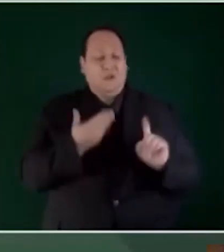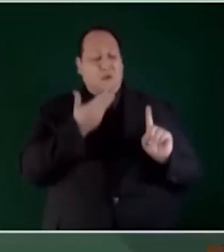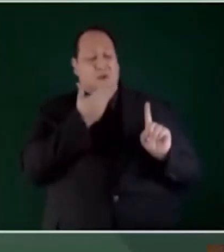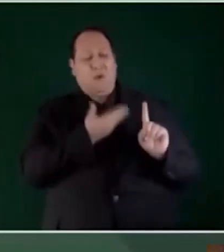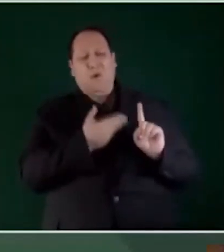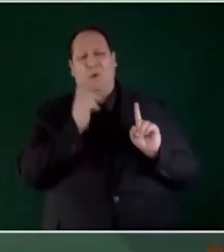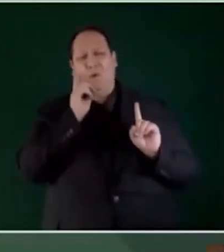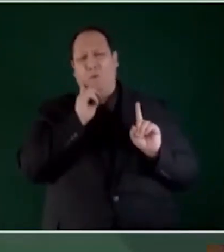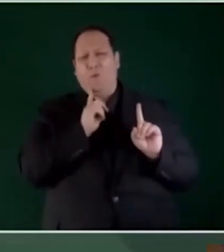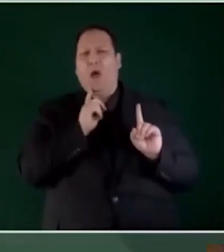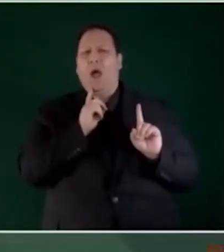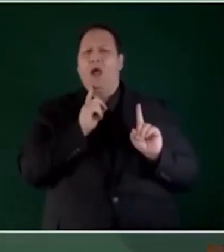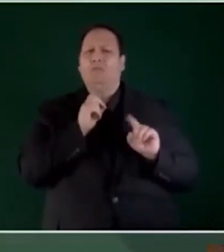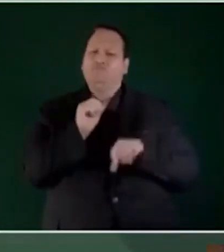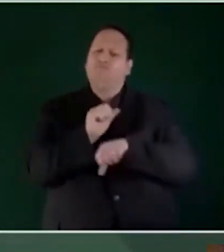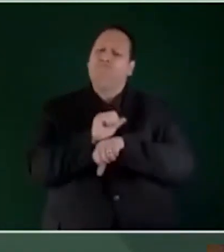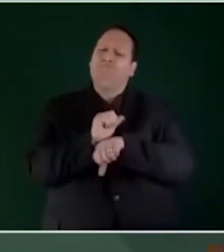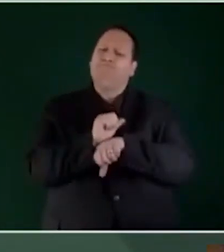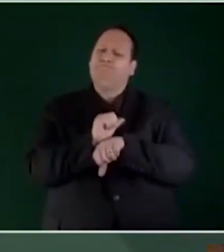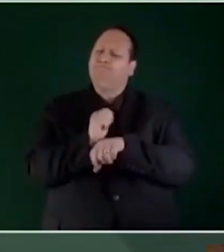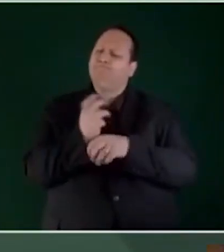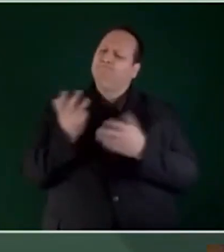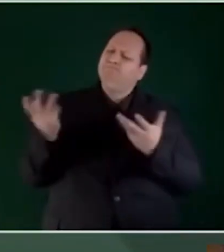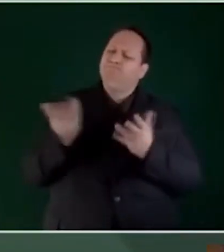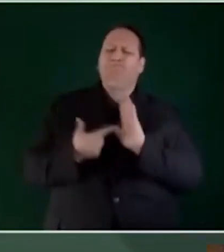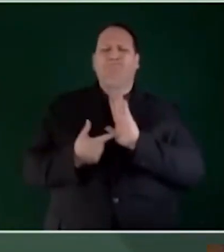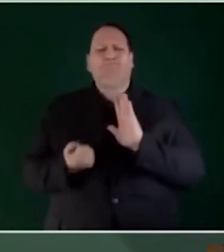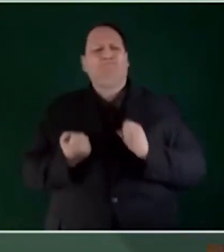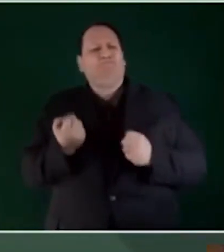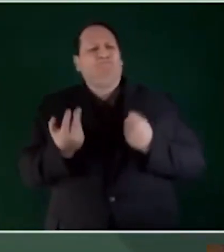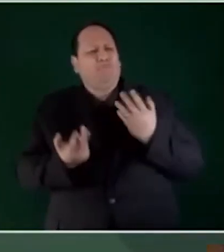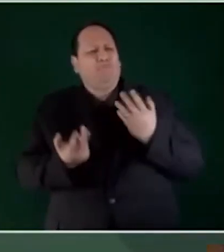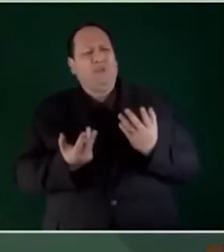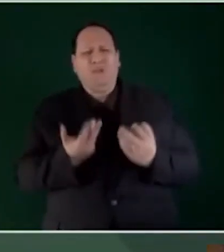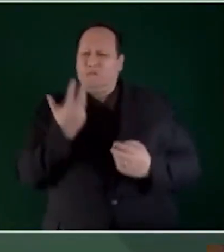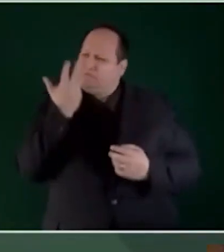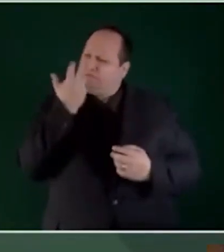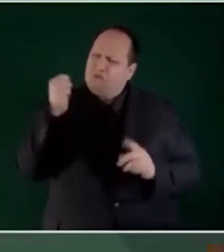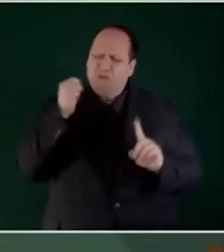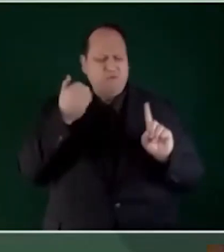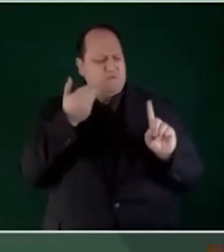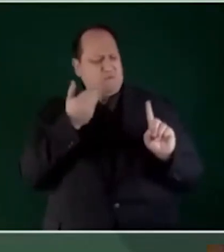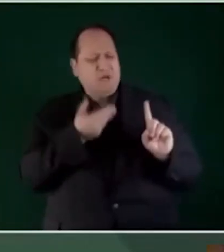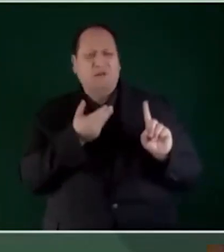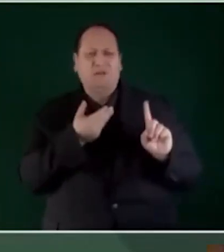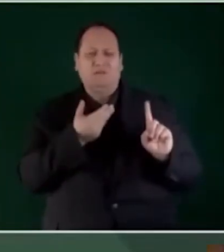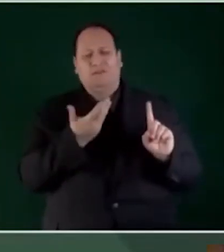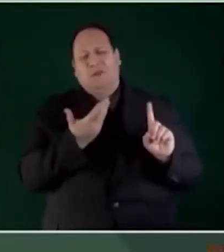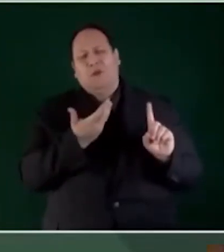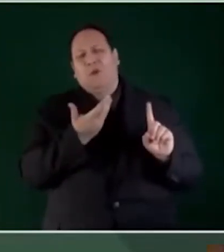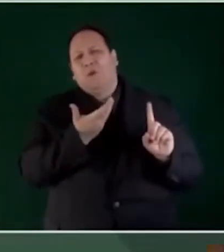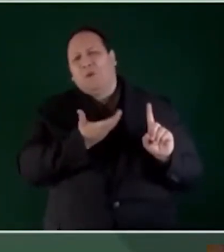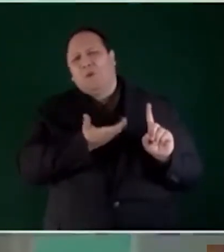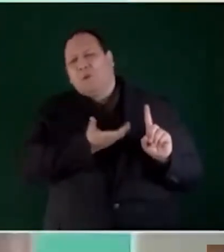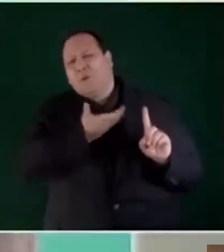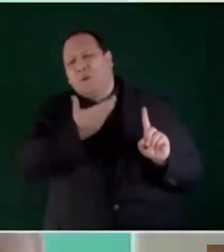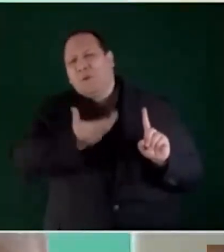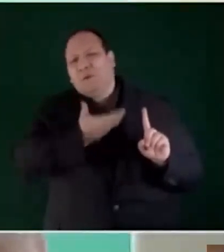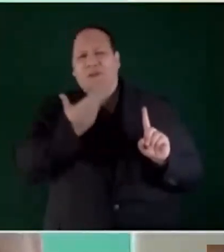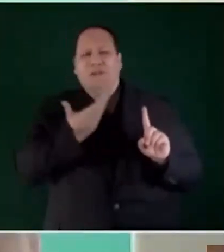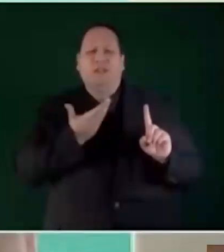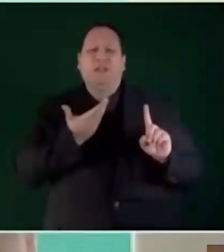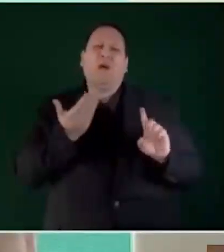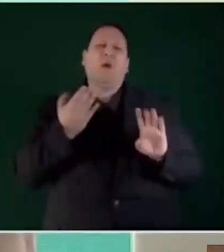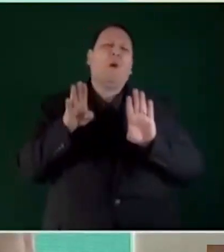una muy buena actriz. Es parte de la tradición de